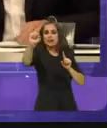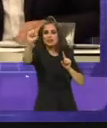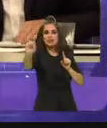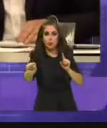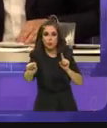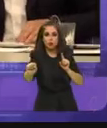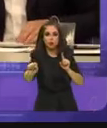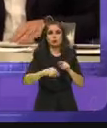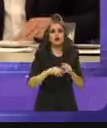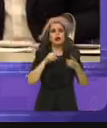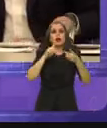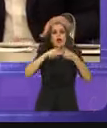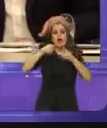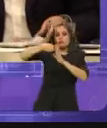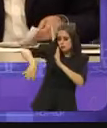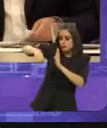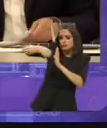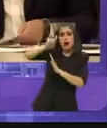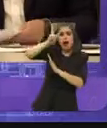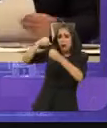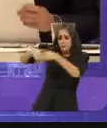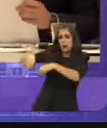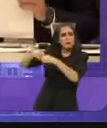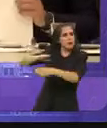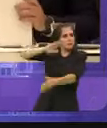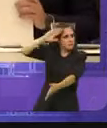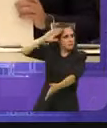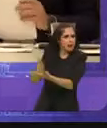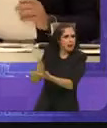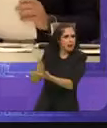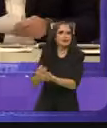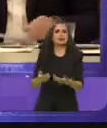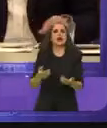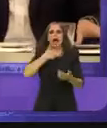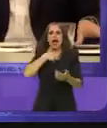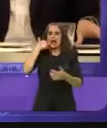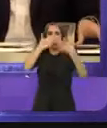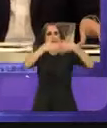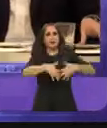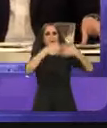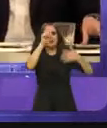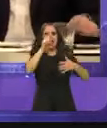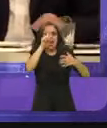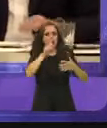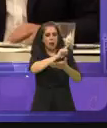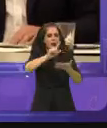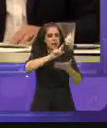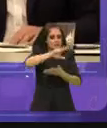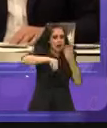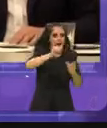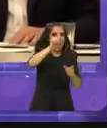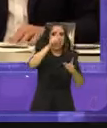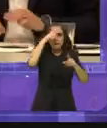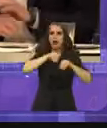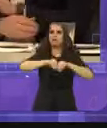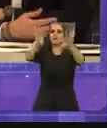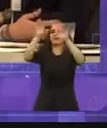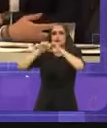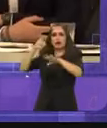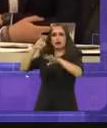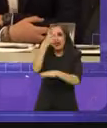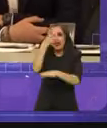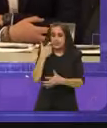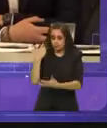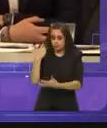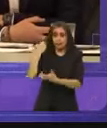Fuga Cero en materia de agua, las plantas potabilizadoras y de tratamiento. Todo esto es una inversión